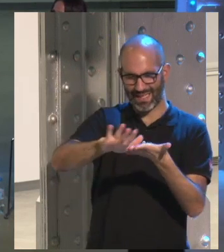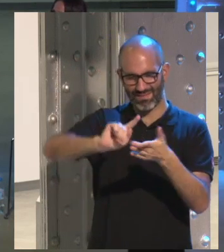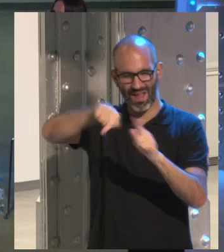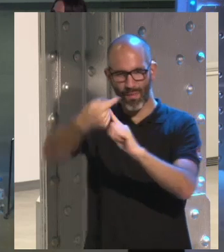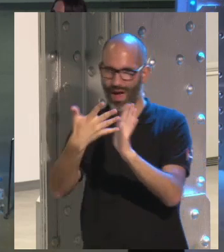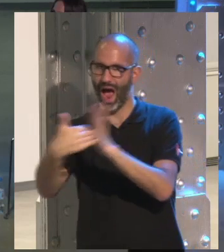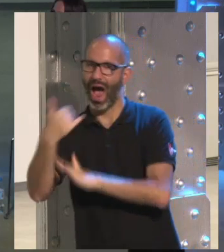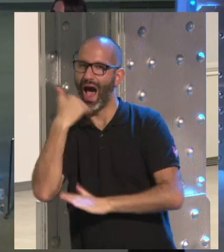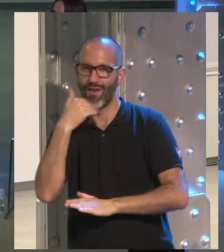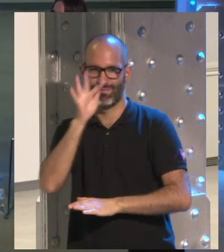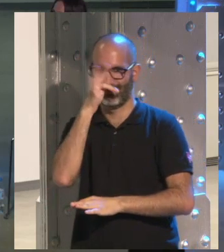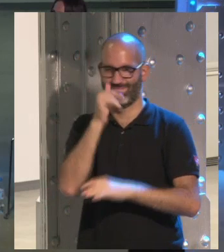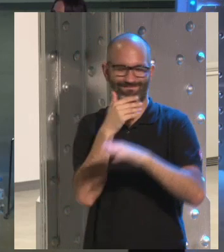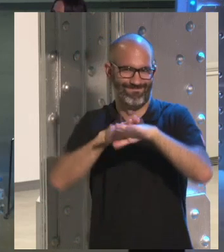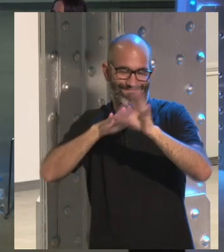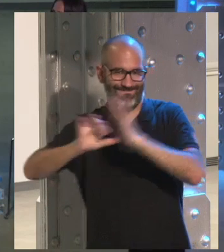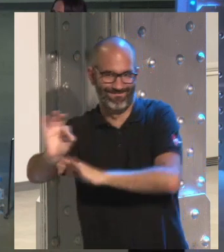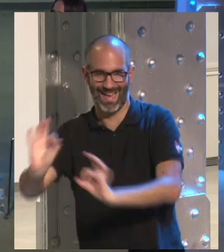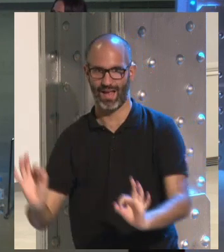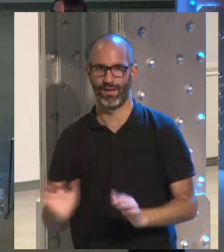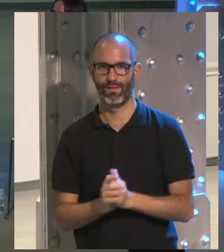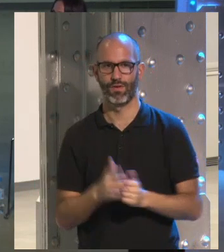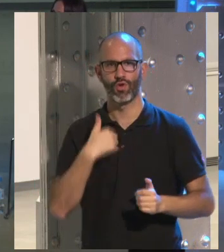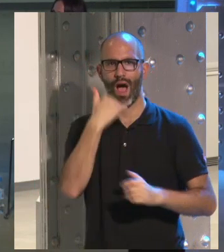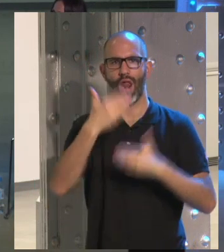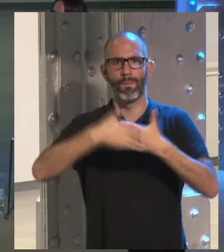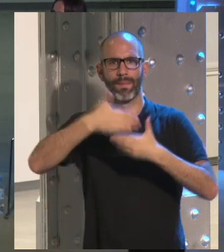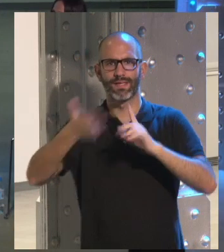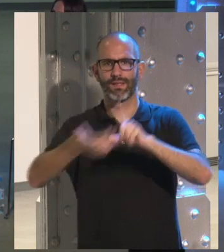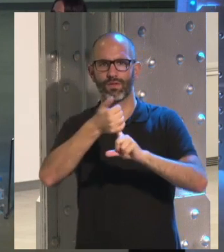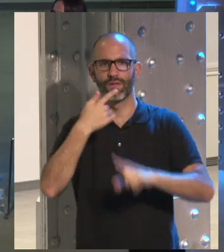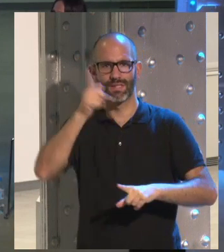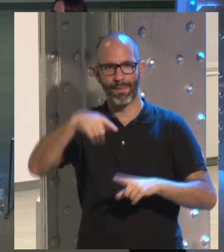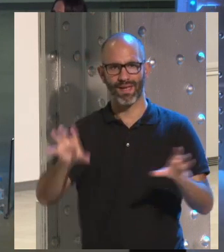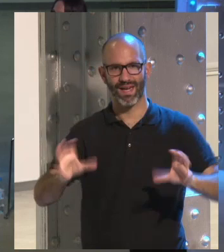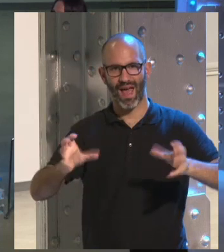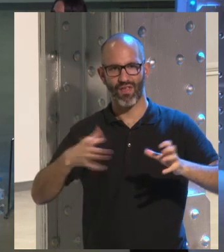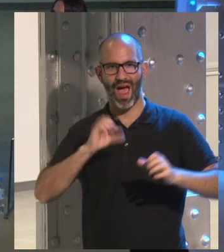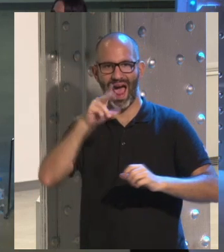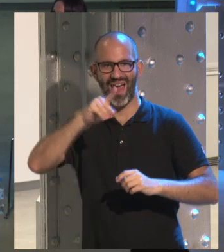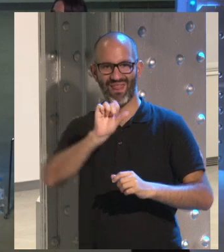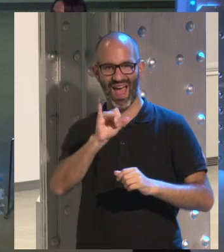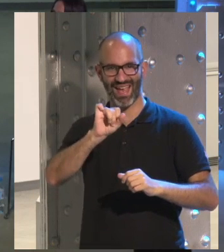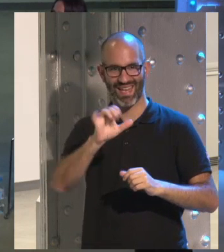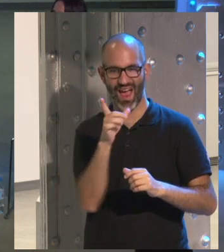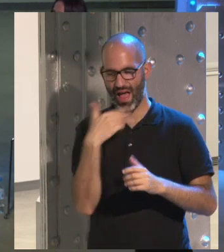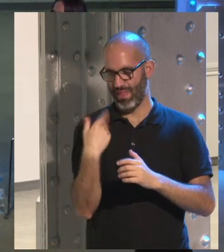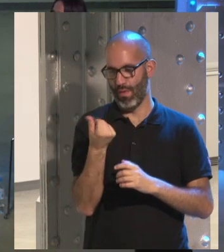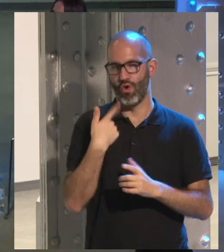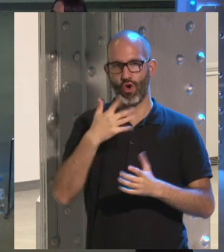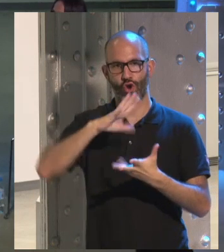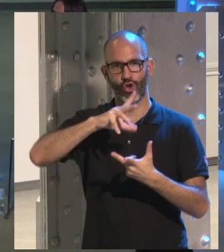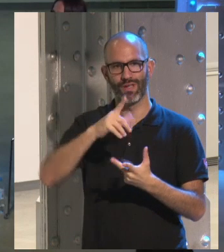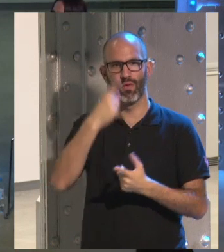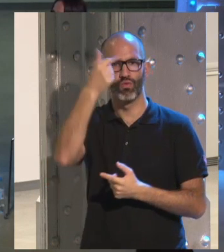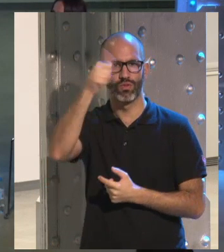llevar a cambio. Vale, voy a leer algo que he encontrado en la prensa y que además hemos comentado en la radio, en Andaya, hace muy poquito. Recientemente conocimos la noticia